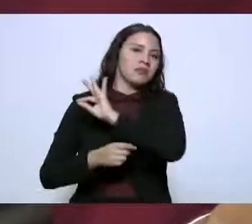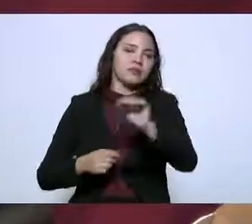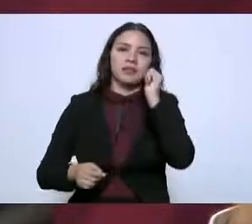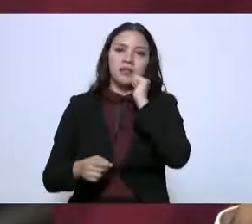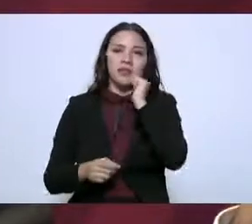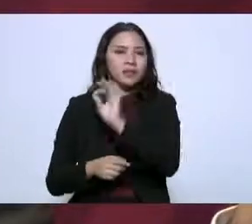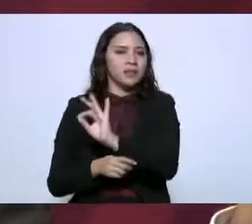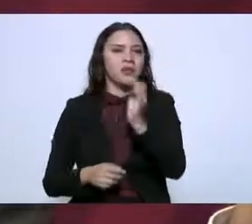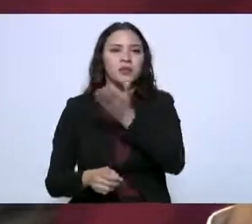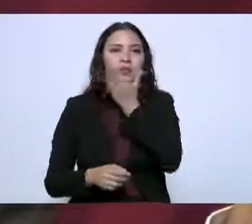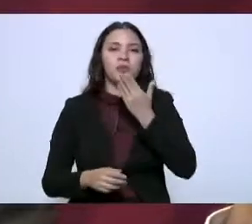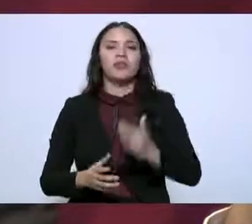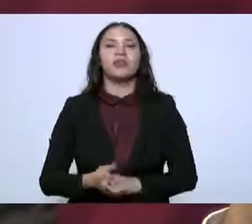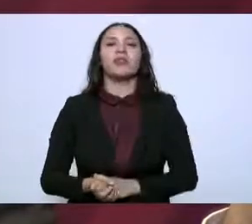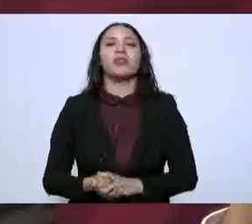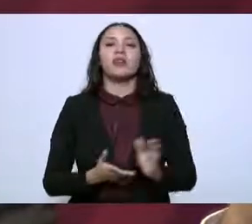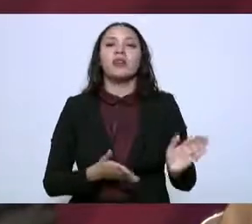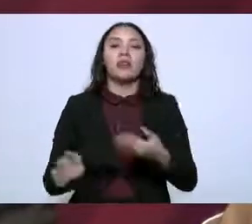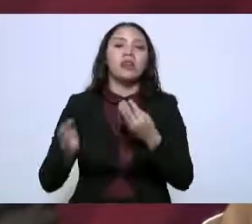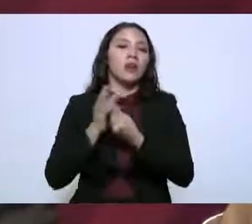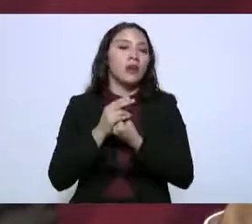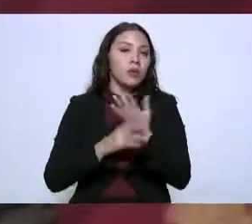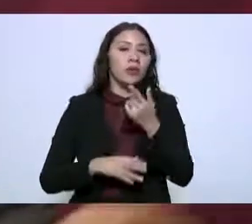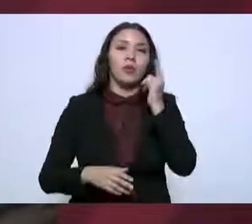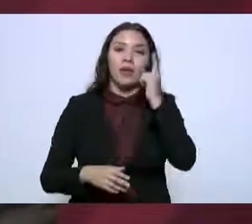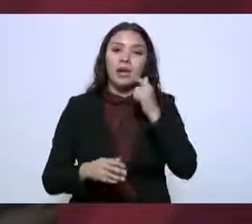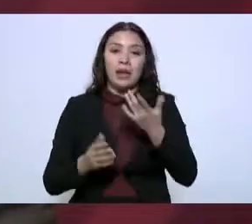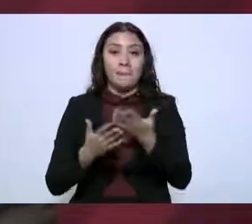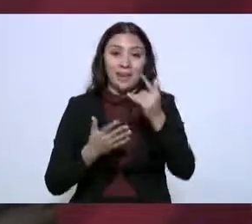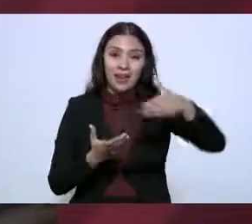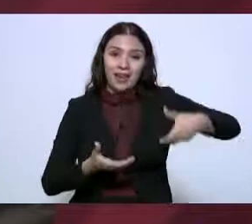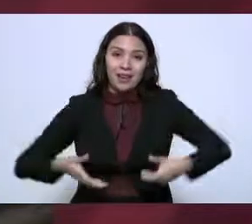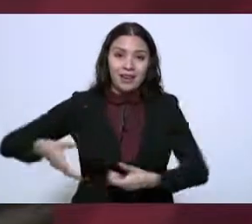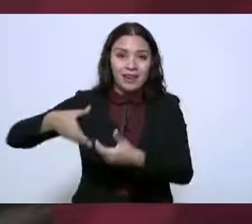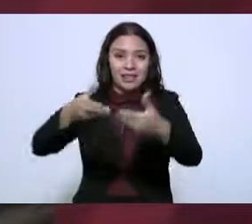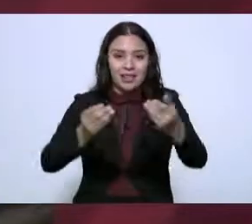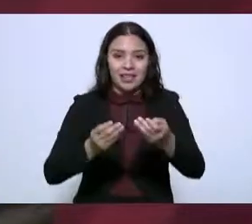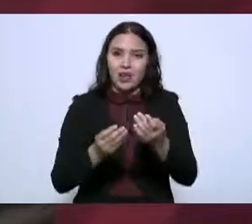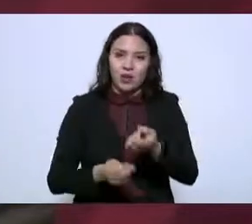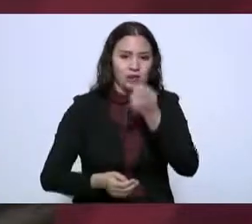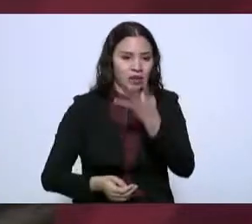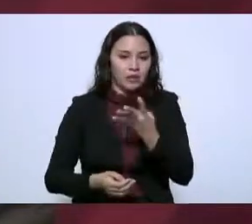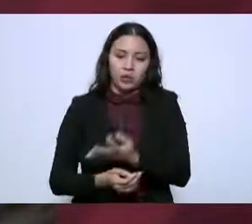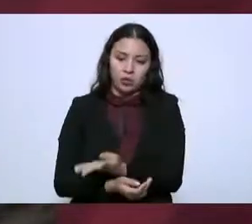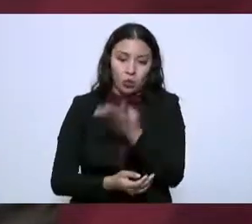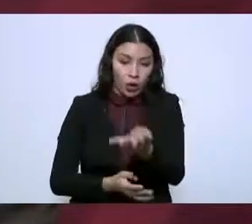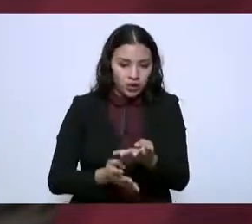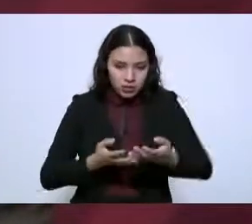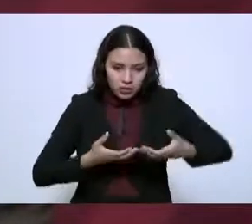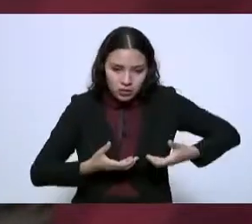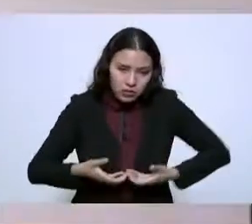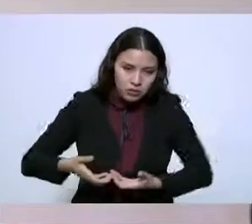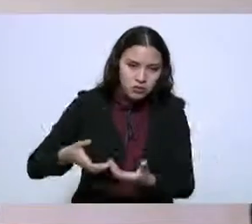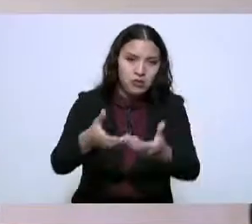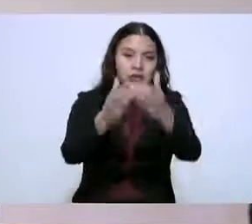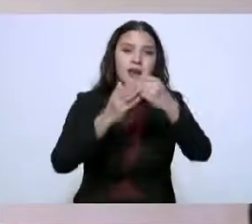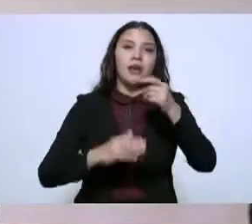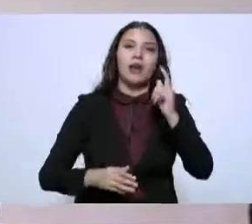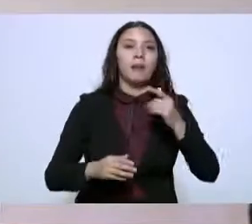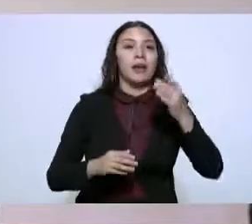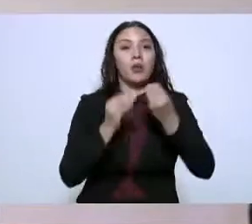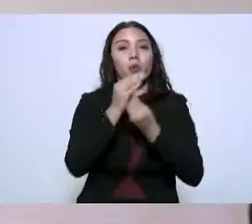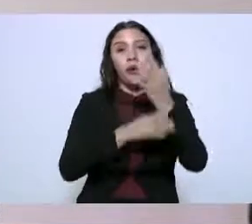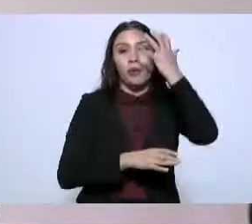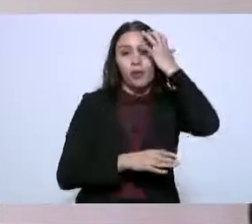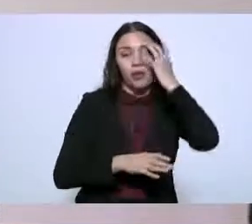con día. La ampliación de la carretera Cuarto Carriles desde los límites del estado de Nuevo León